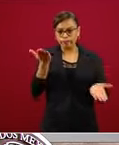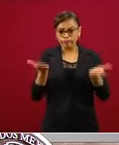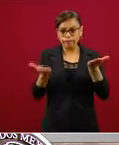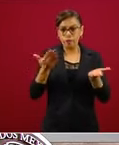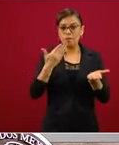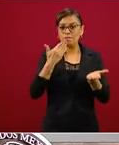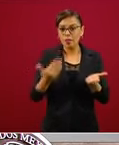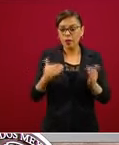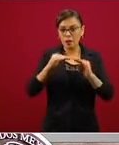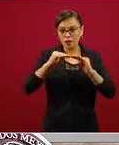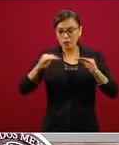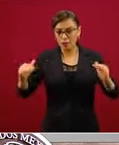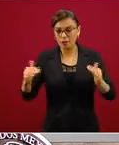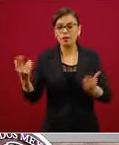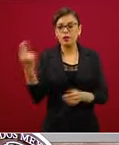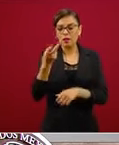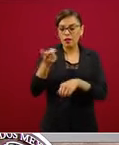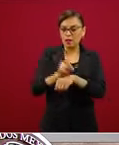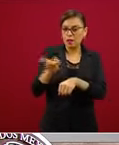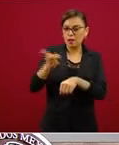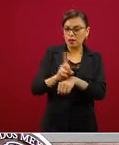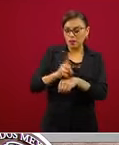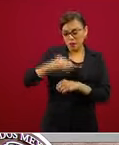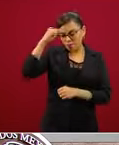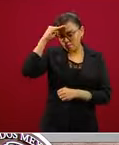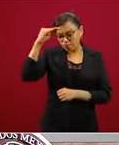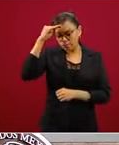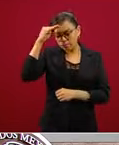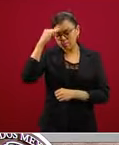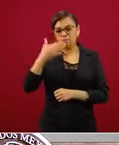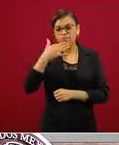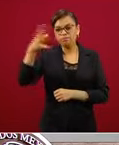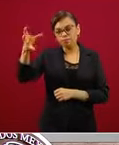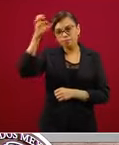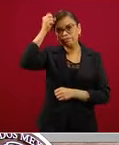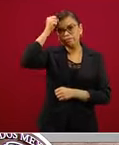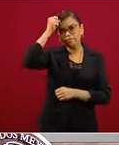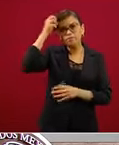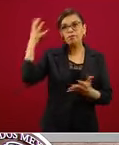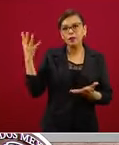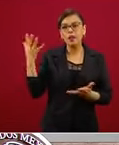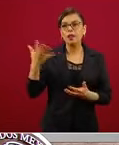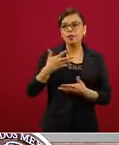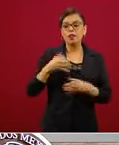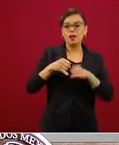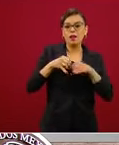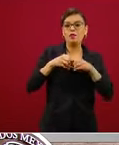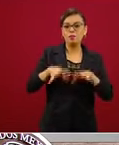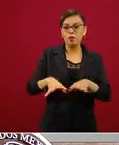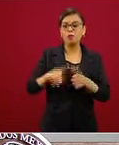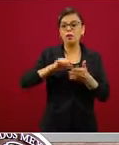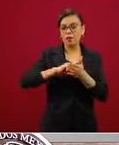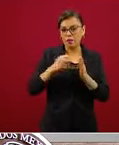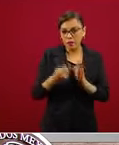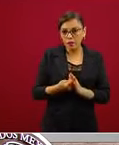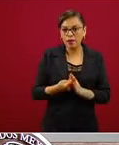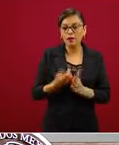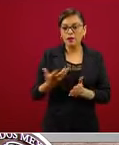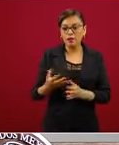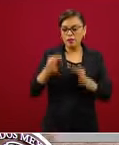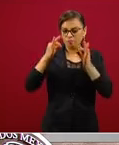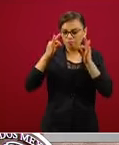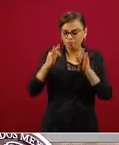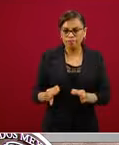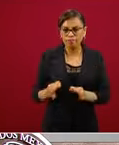los días un ejercicio de reflexión cuidadosa sustentada en evidencia y sustentada en un análisis técnico riguroso, con una